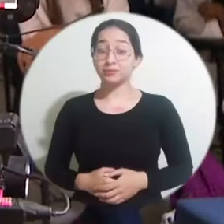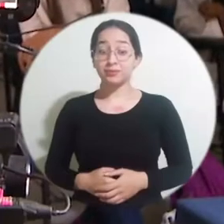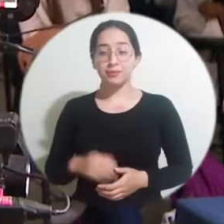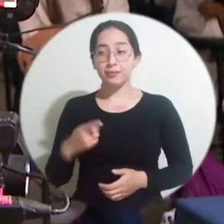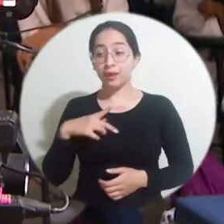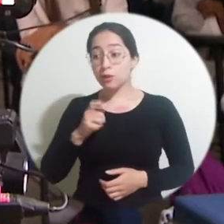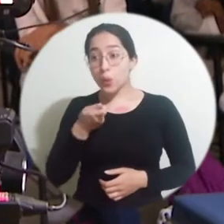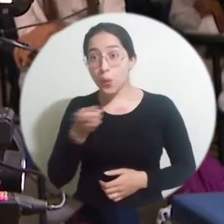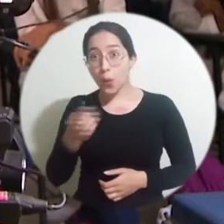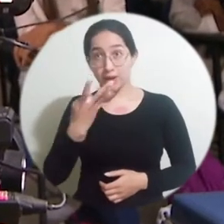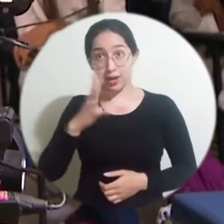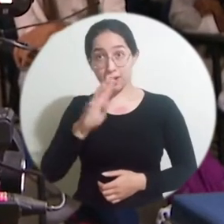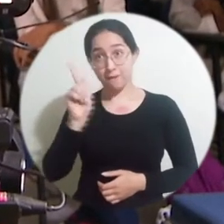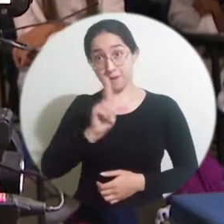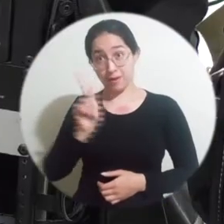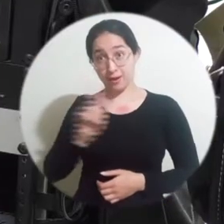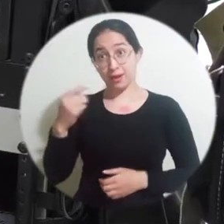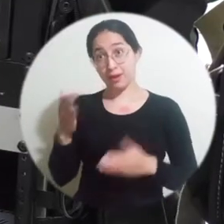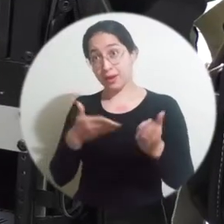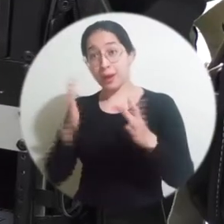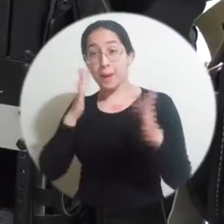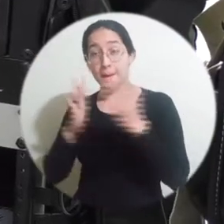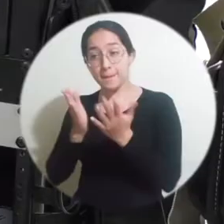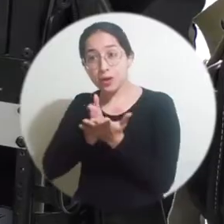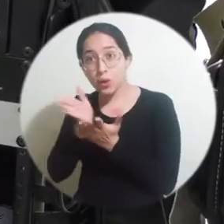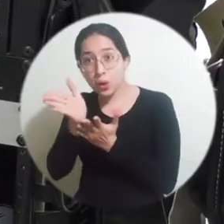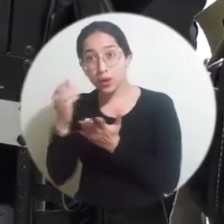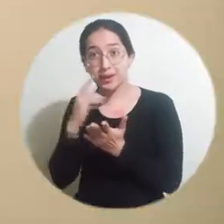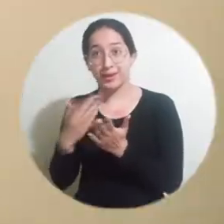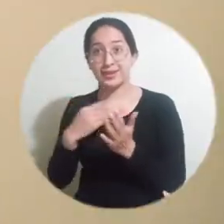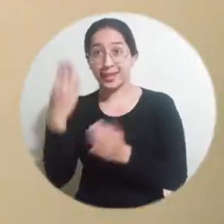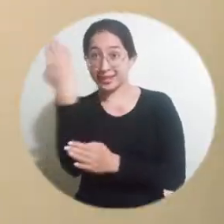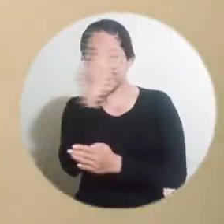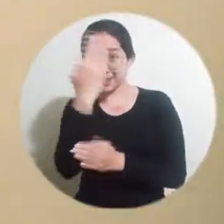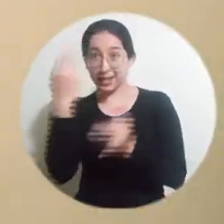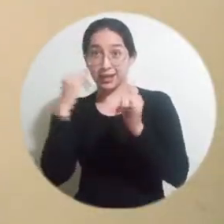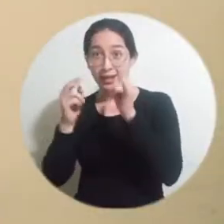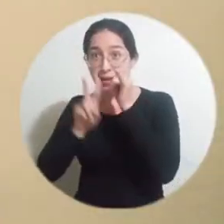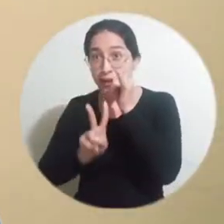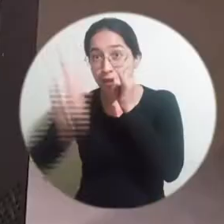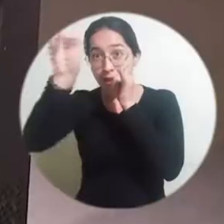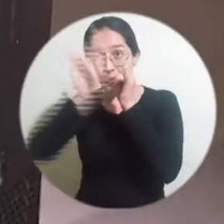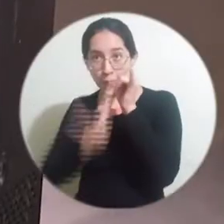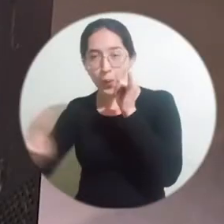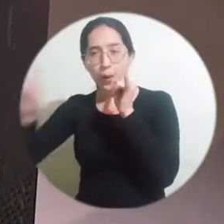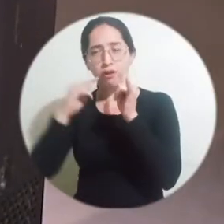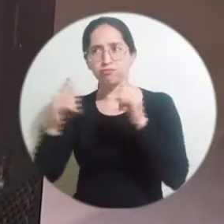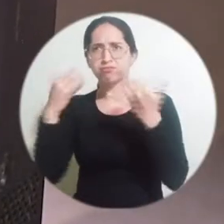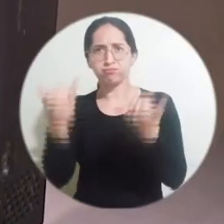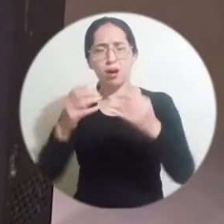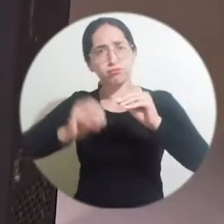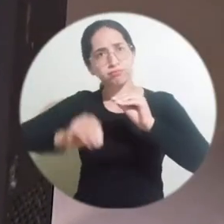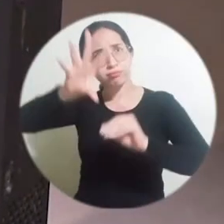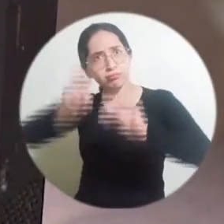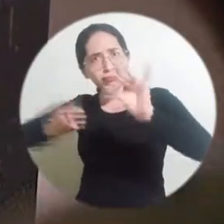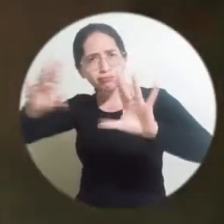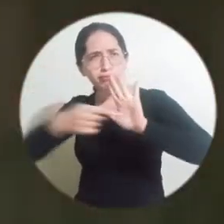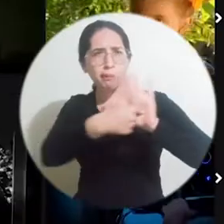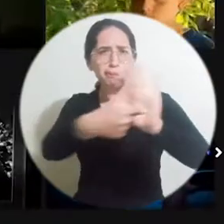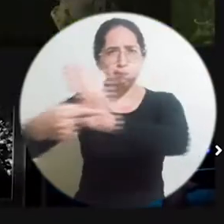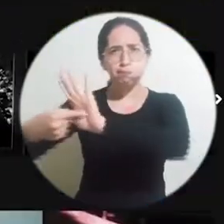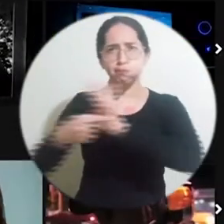Desde este 14 de febrero, el programa de cine y audiovisuales de la Universidad del Magdalena encenderá las pantallas y brindará